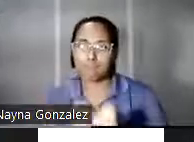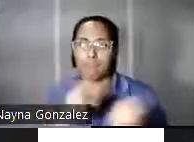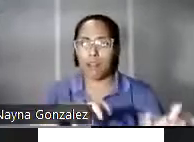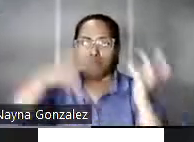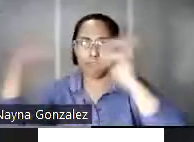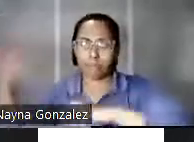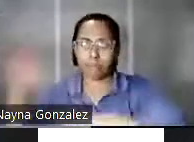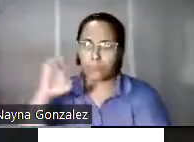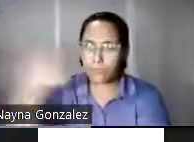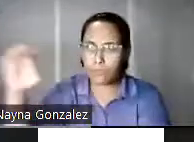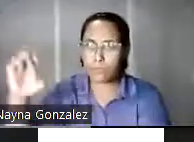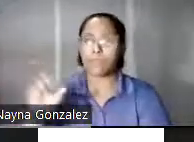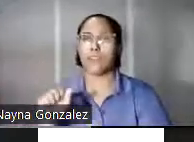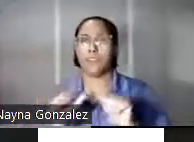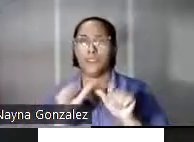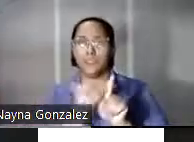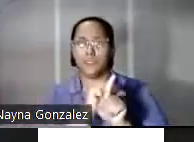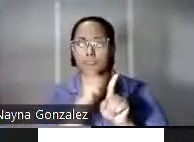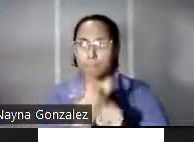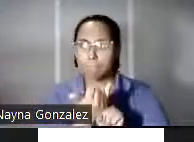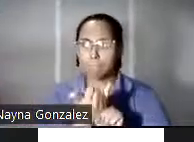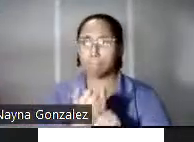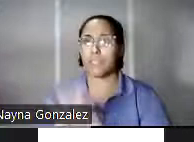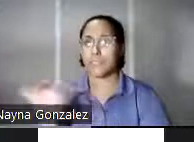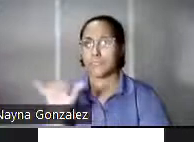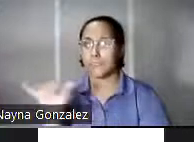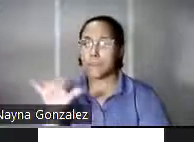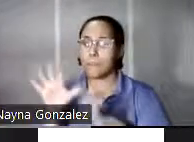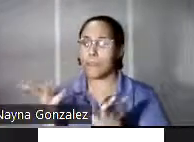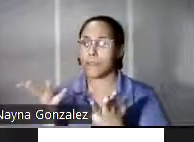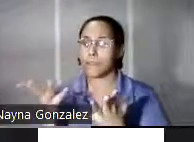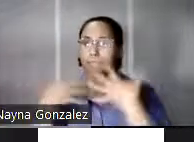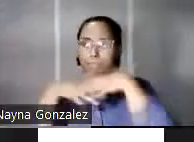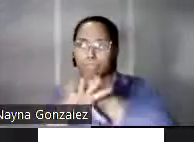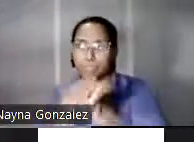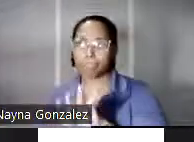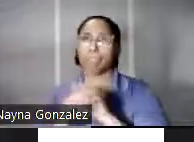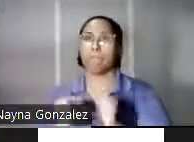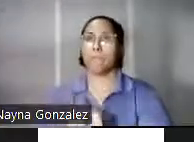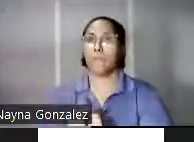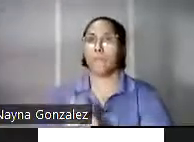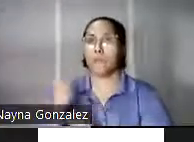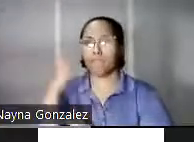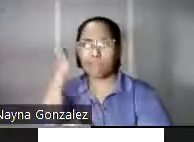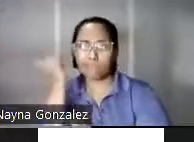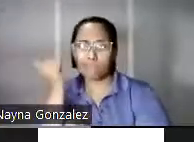y sobre todo un acompañamiento para los ciudadanos. Gracias a la radio,